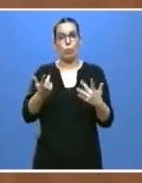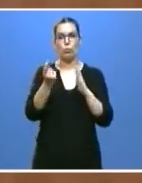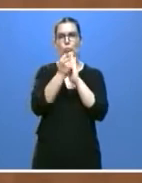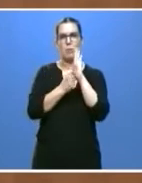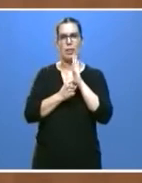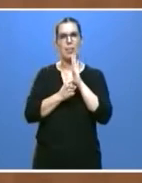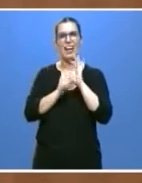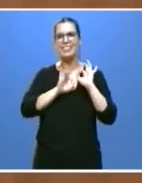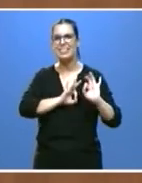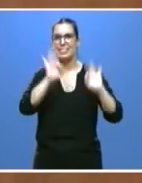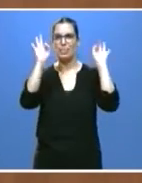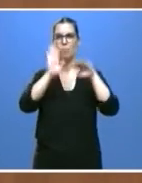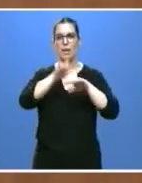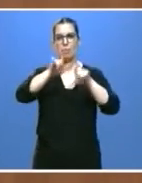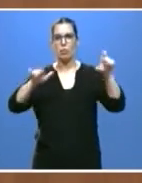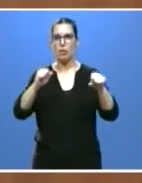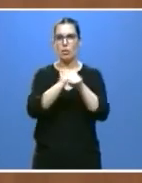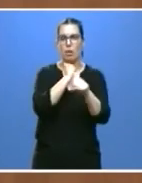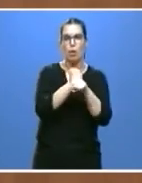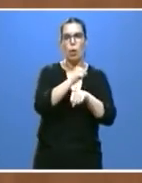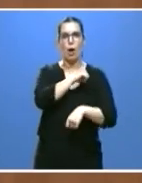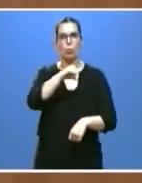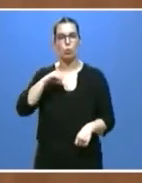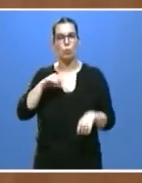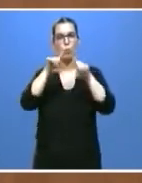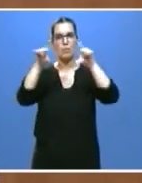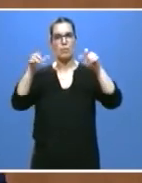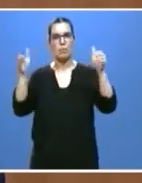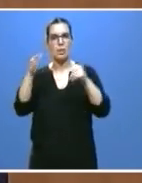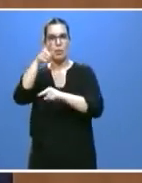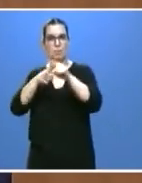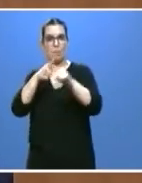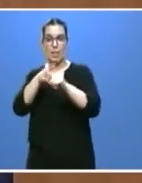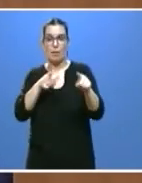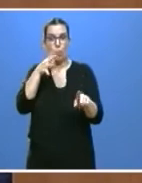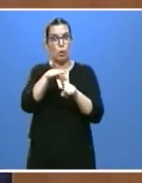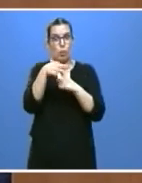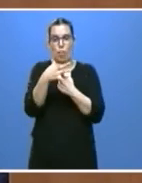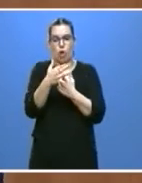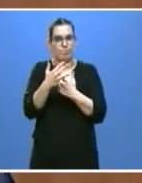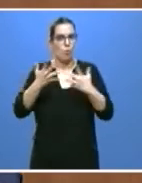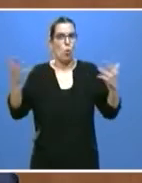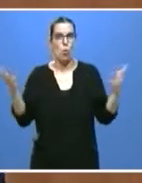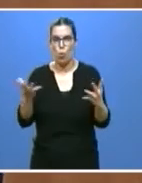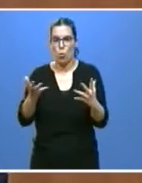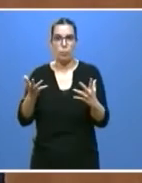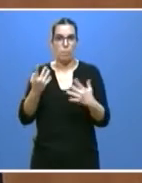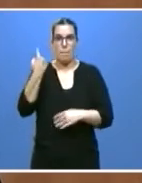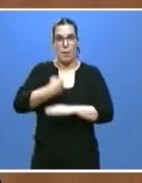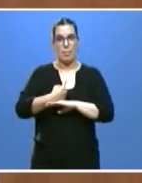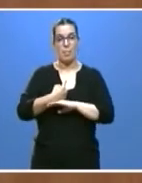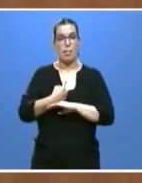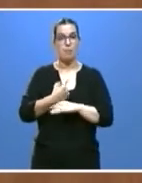extraordinarias para trabajadores, autónomos y pymes que la urgencia de la situación requería. Por ejemplo,